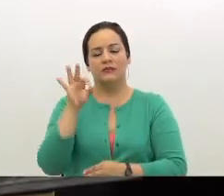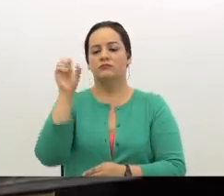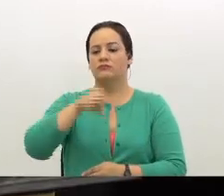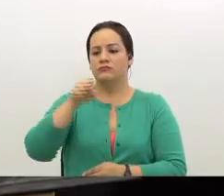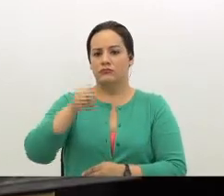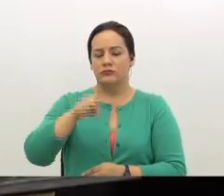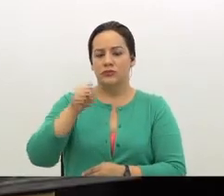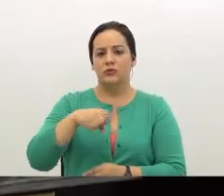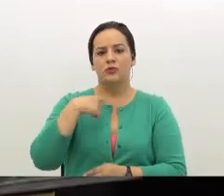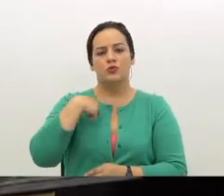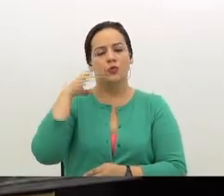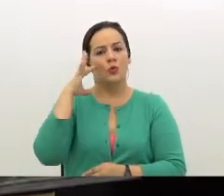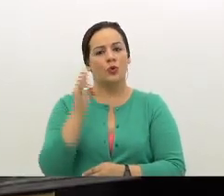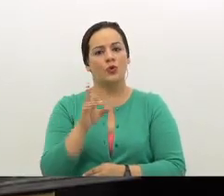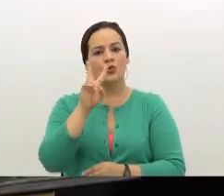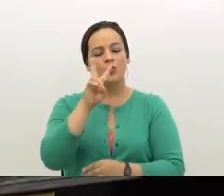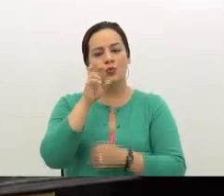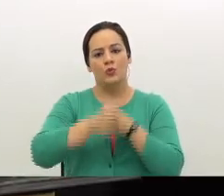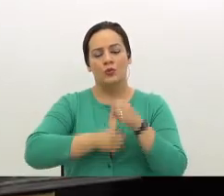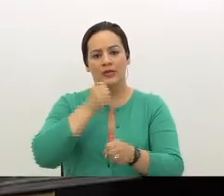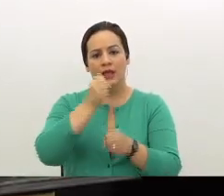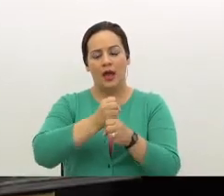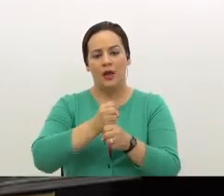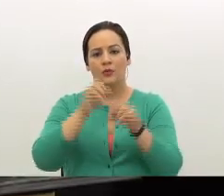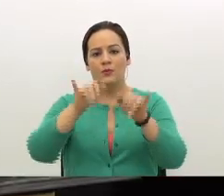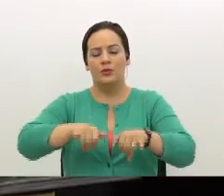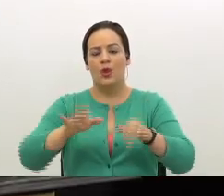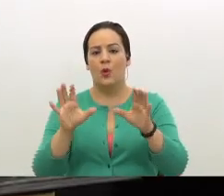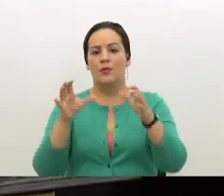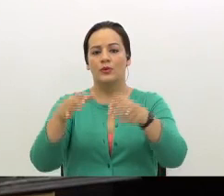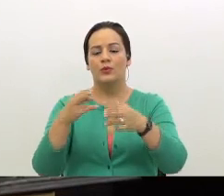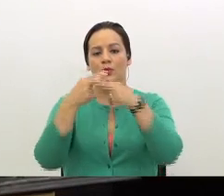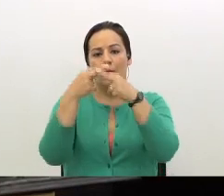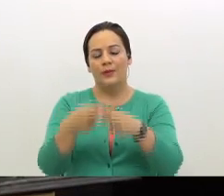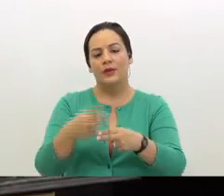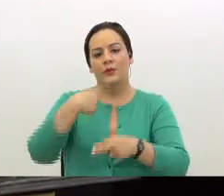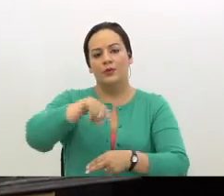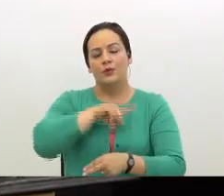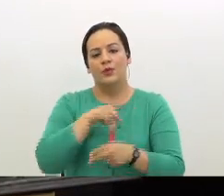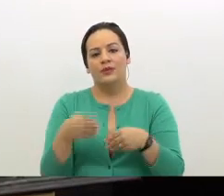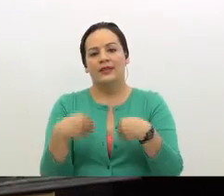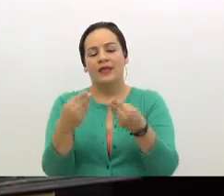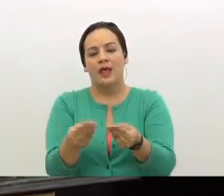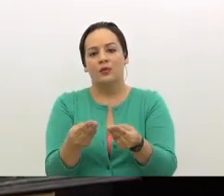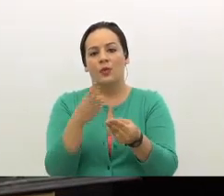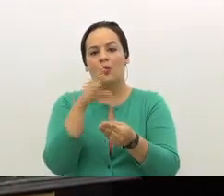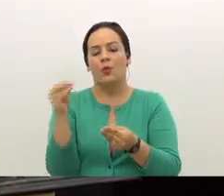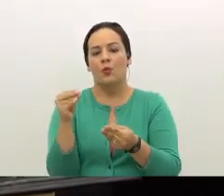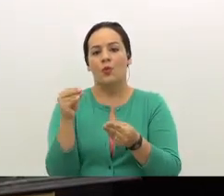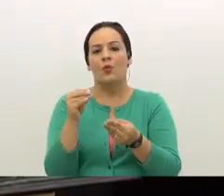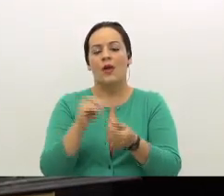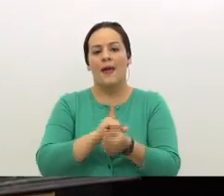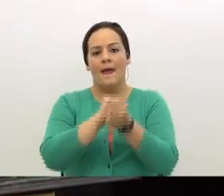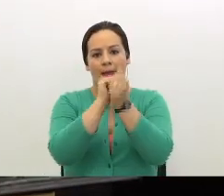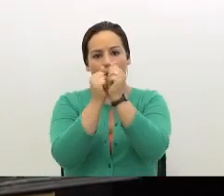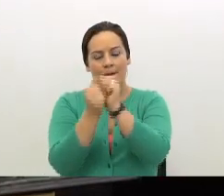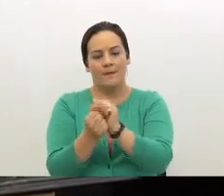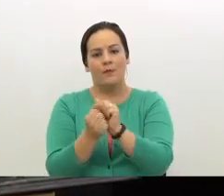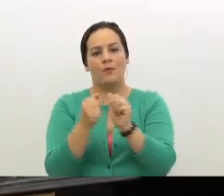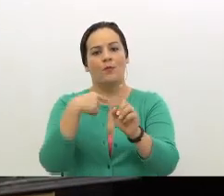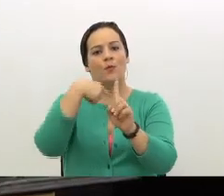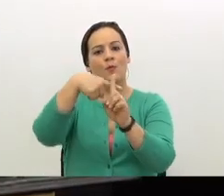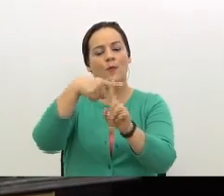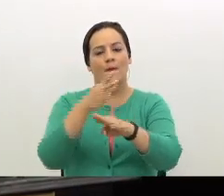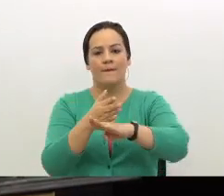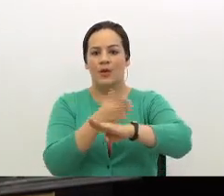Creo que en estos dos años que hemos estado en la Comisión de Lombramientos hemos dado un salto absolutamente positivo a la mejora